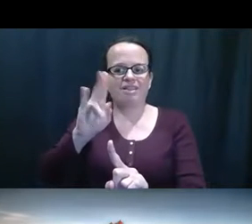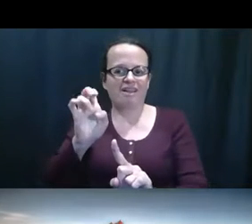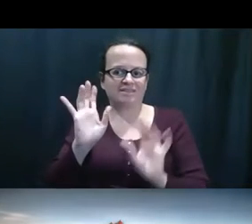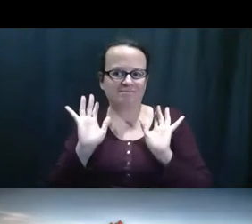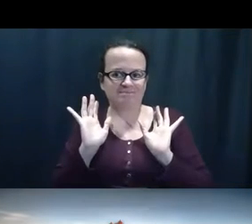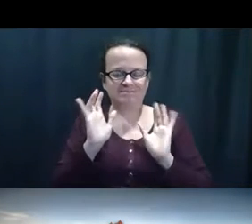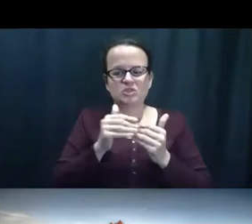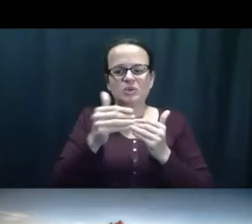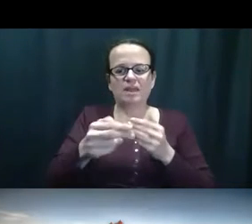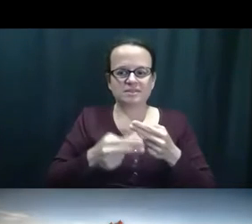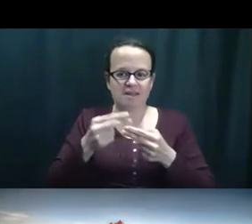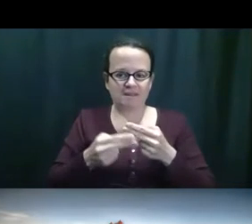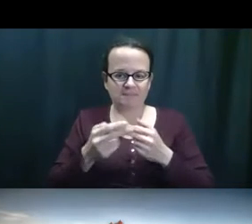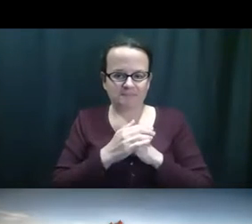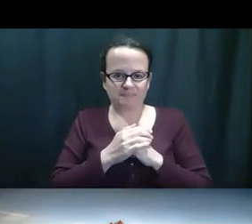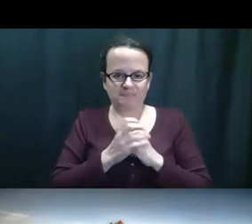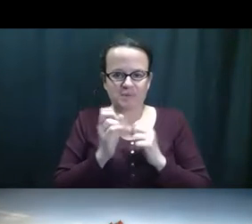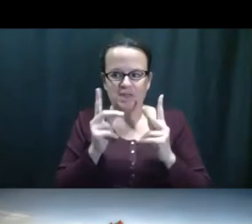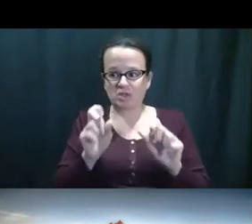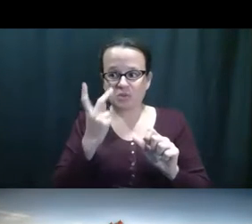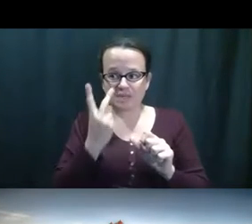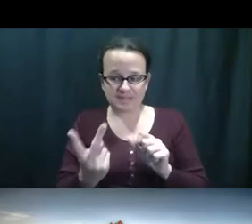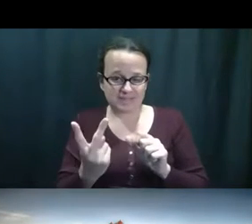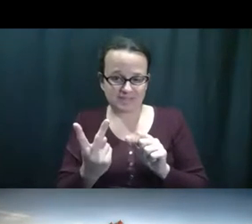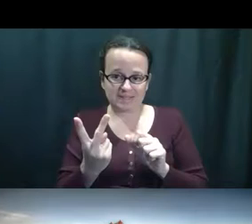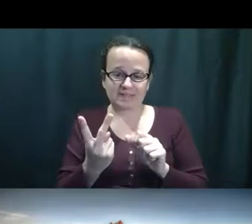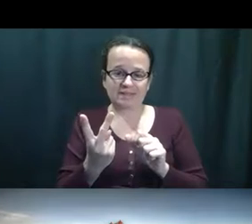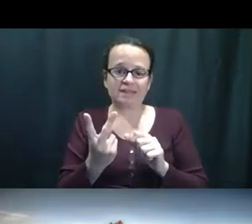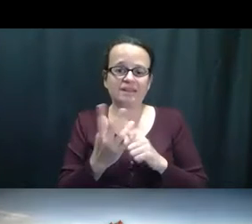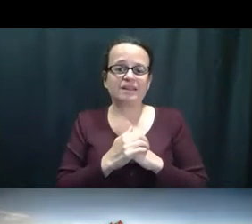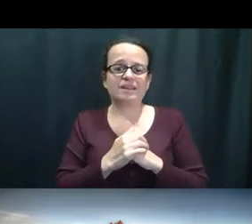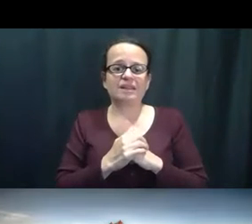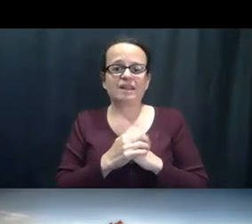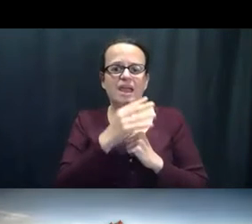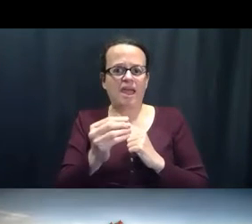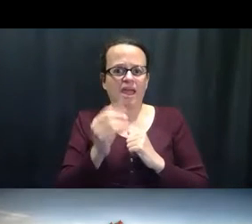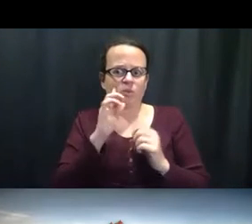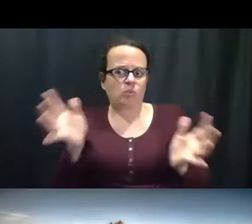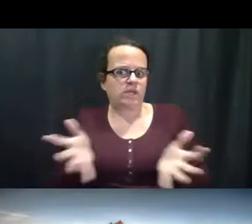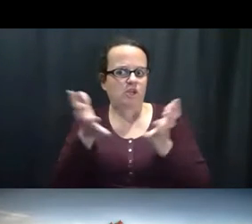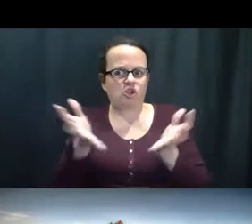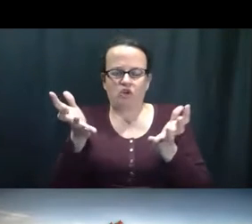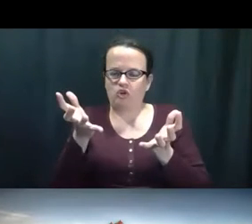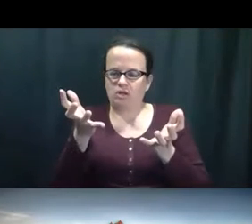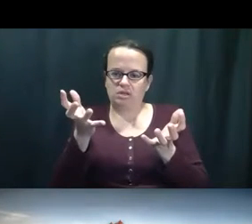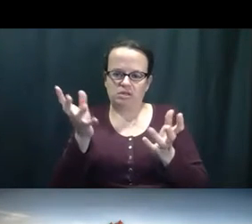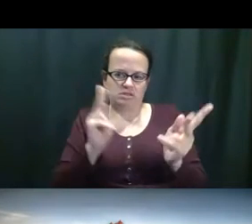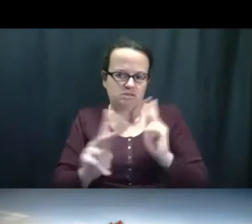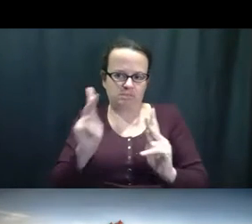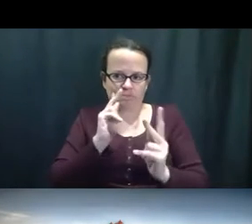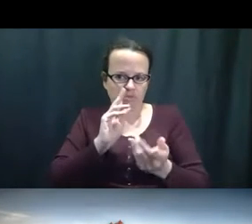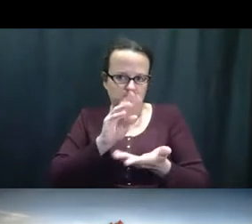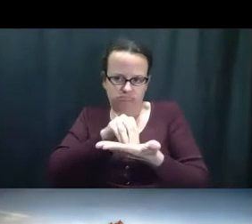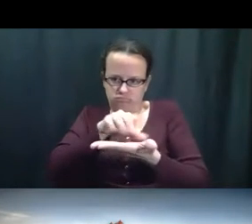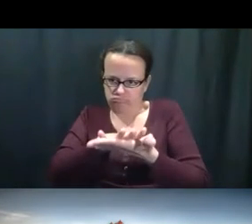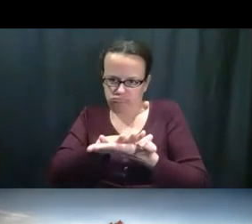trata. Esto es la próxima diapositiva. Así que ustedes pueden ver aquí. Y nosotros alertamos a